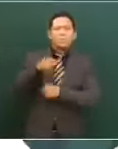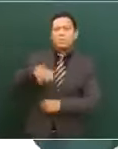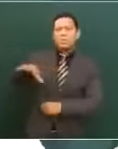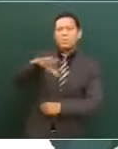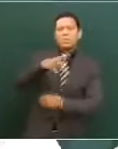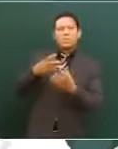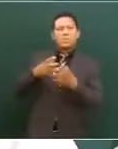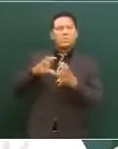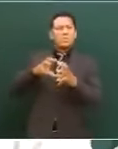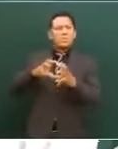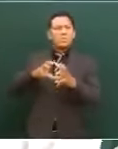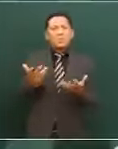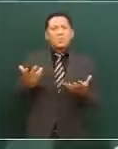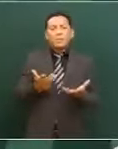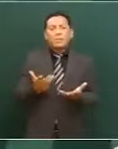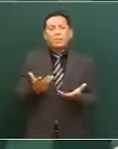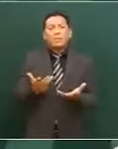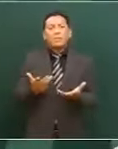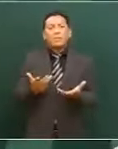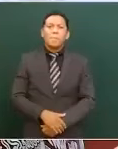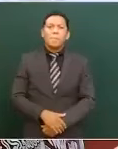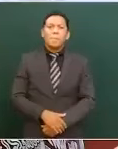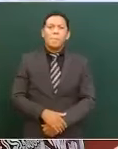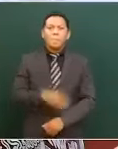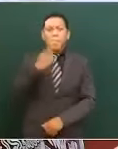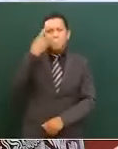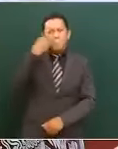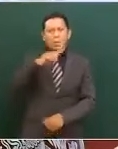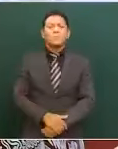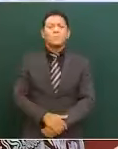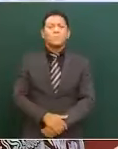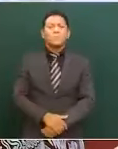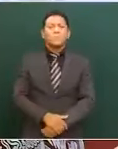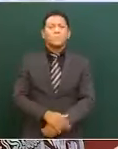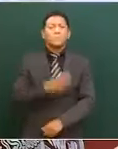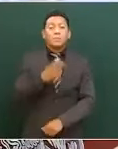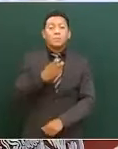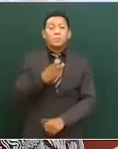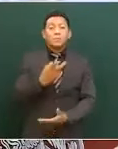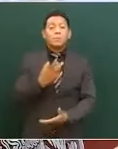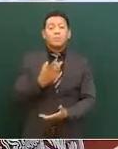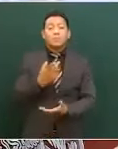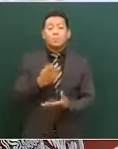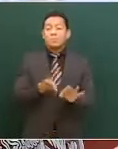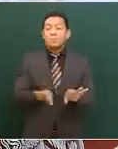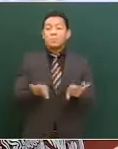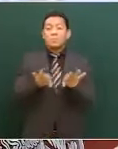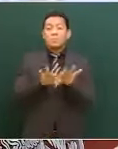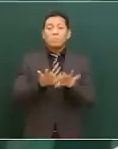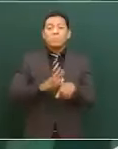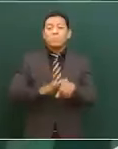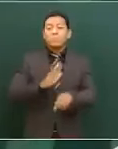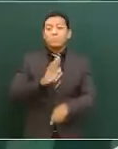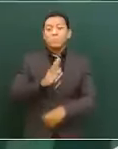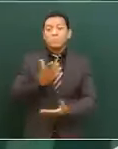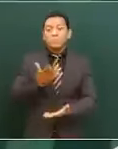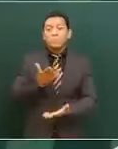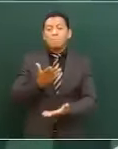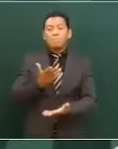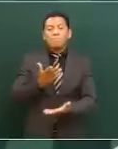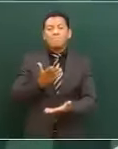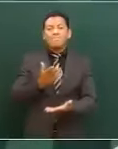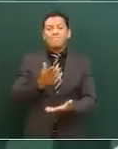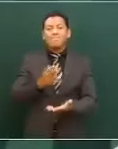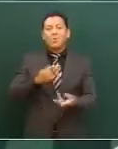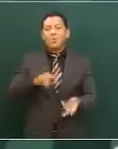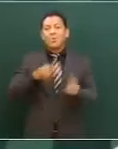debe ser cercado, bloqueado. Eso es lo más contrario